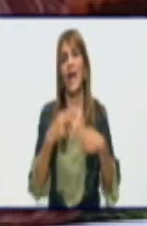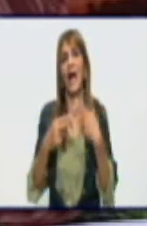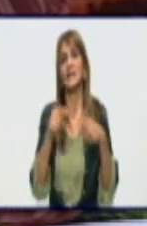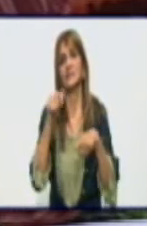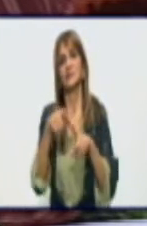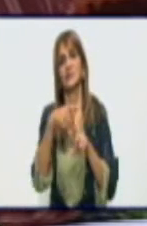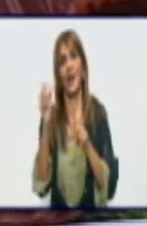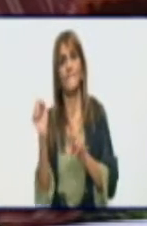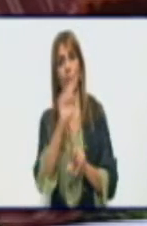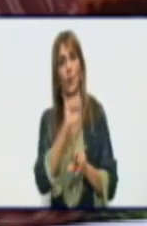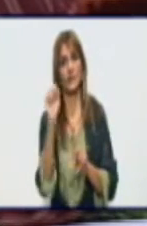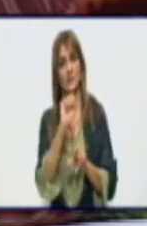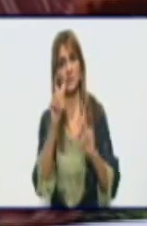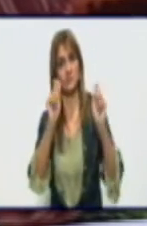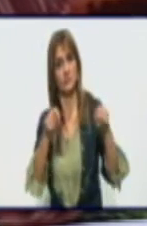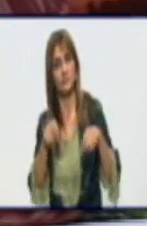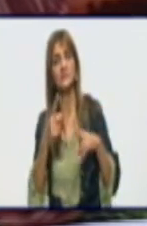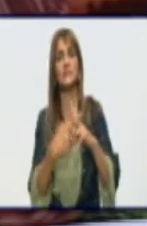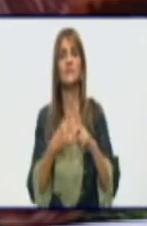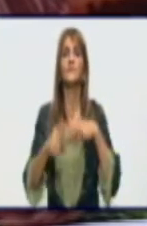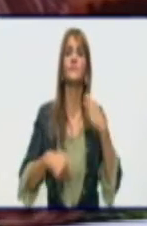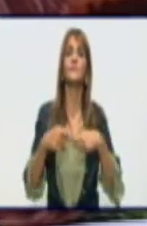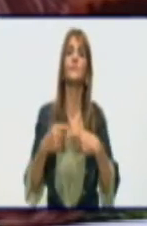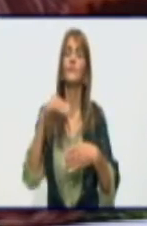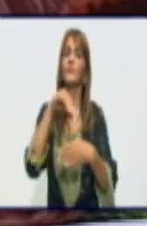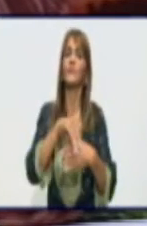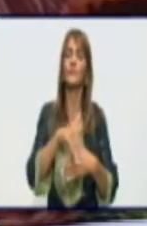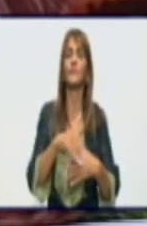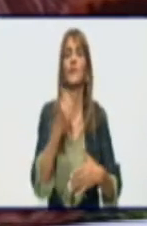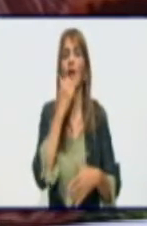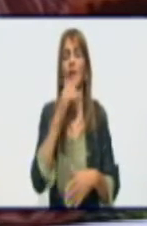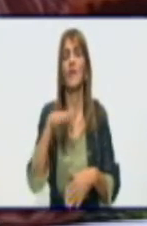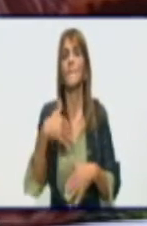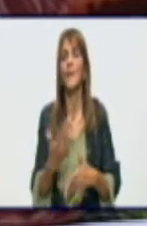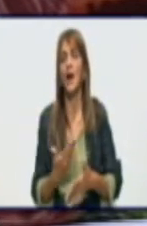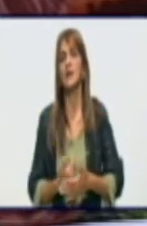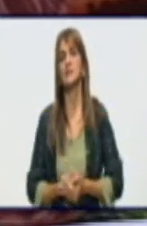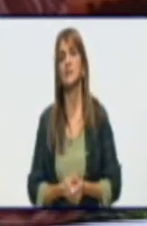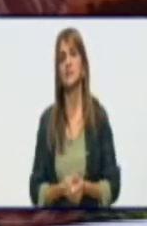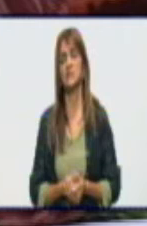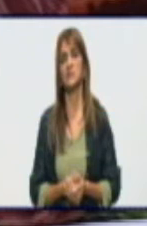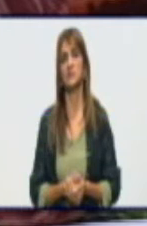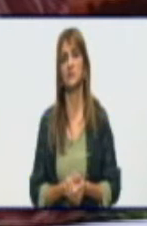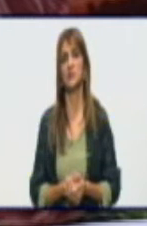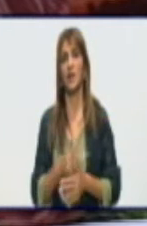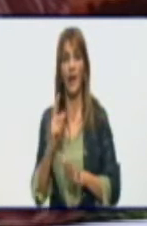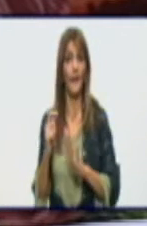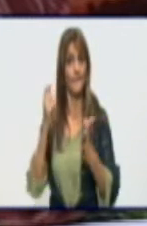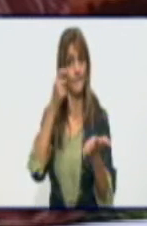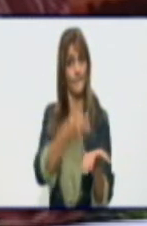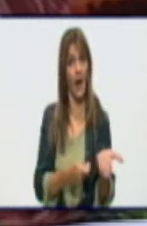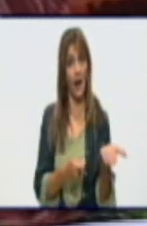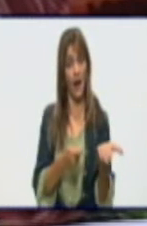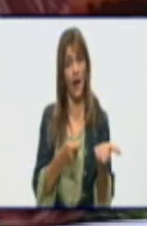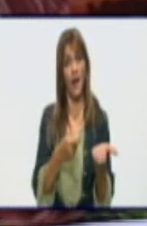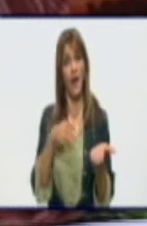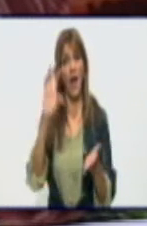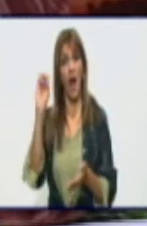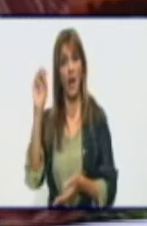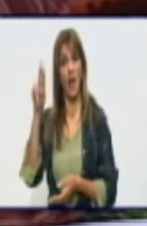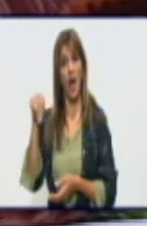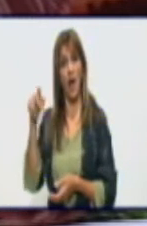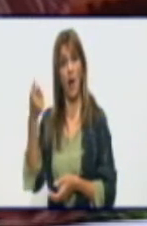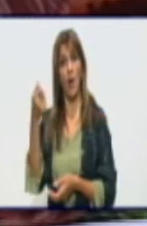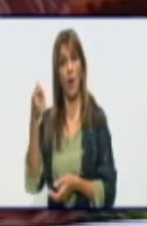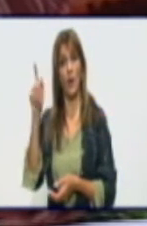Además de que le aportan al tributo al Estado cubano a través del pago de la ONAP y el resto de las contribuciones